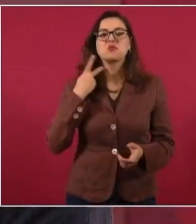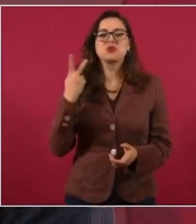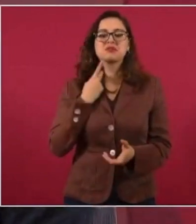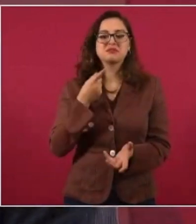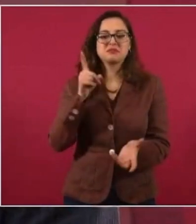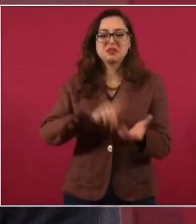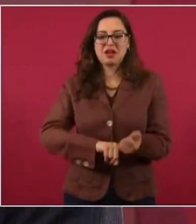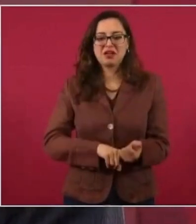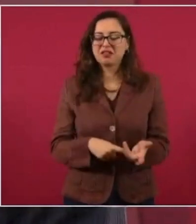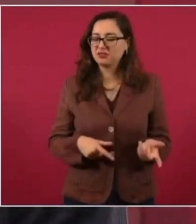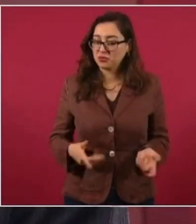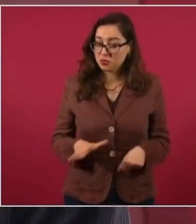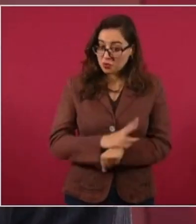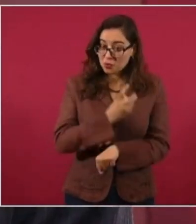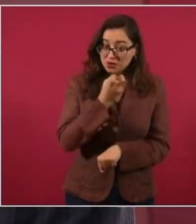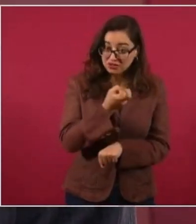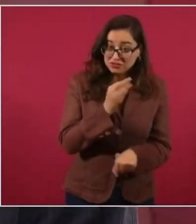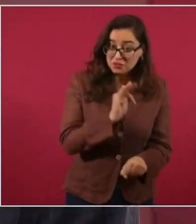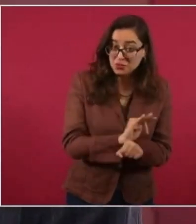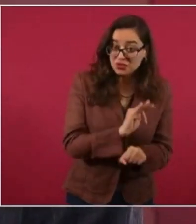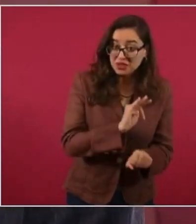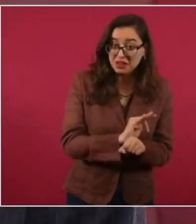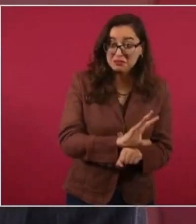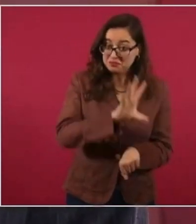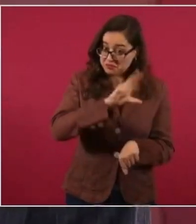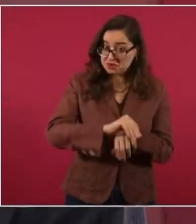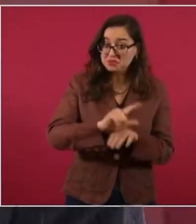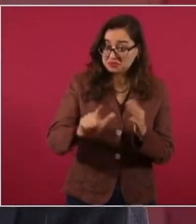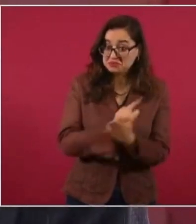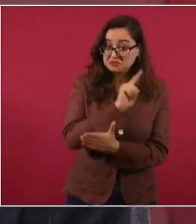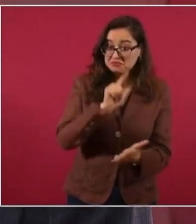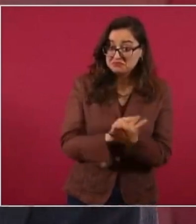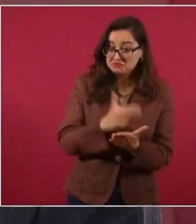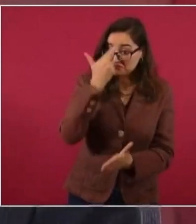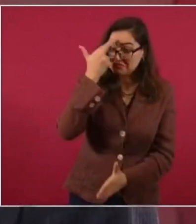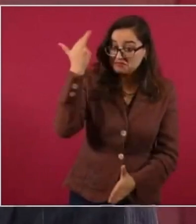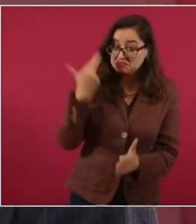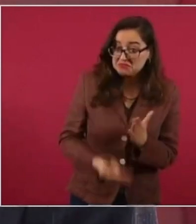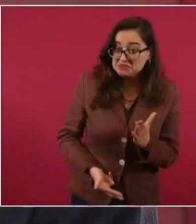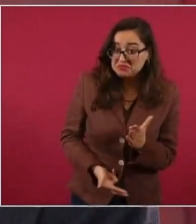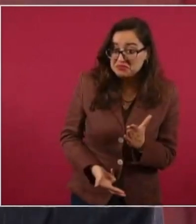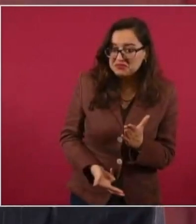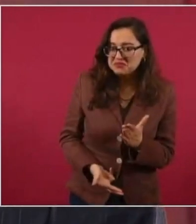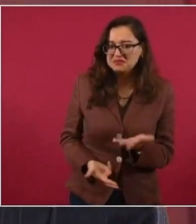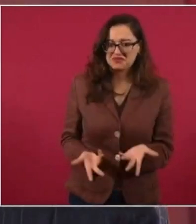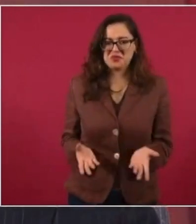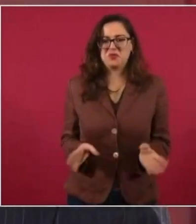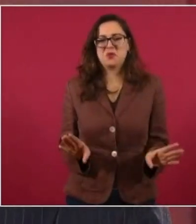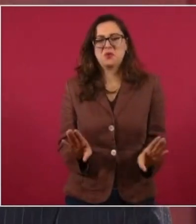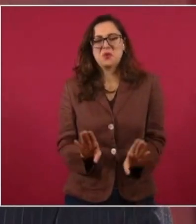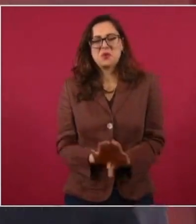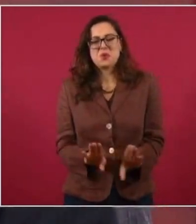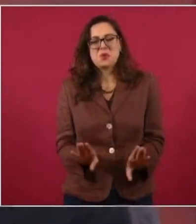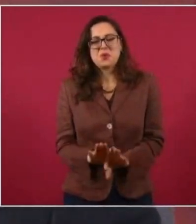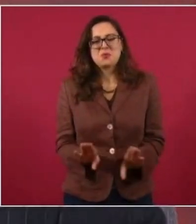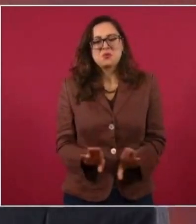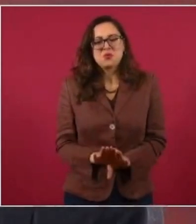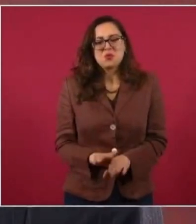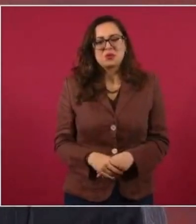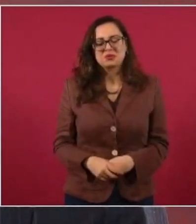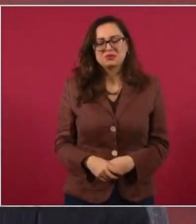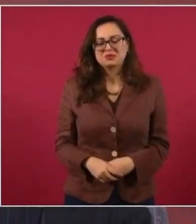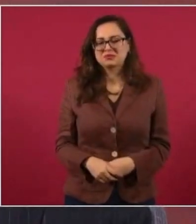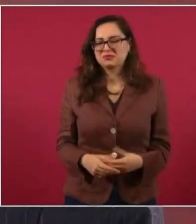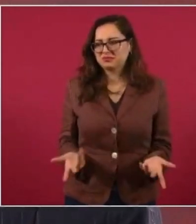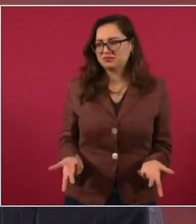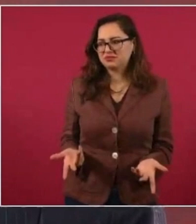que no tienen otras cosas